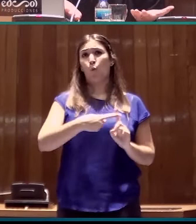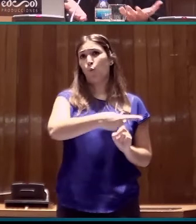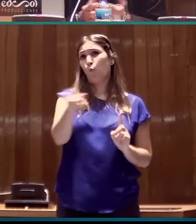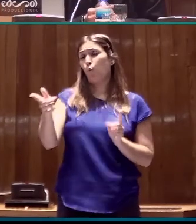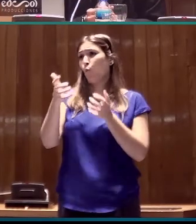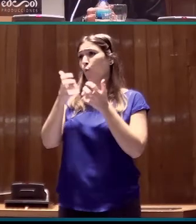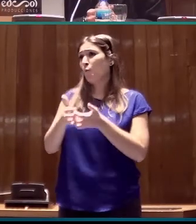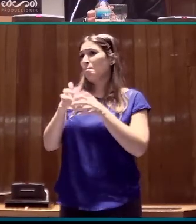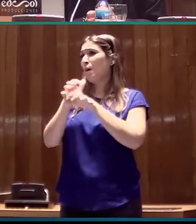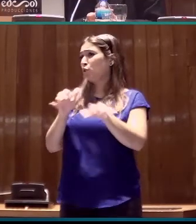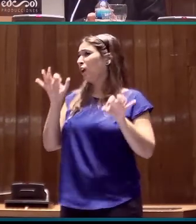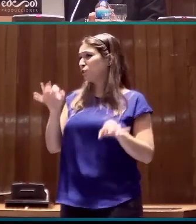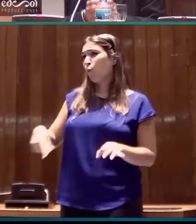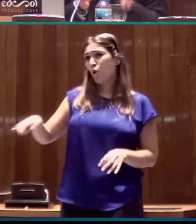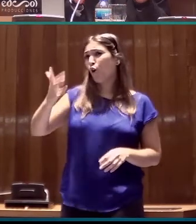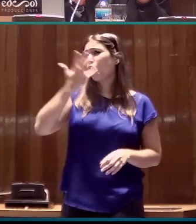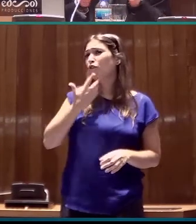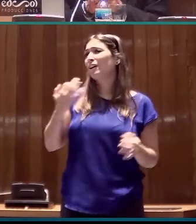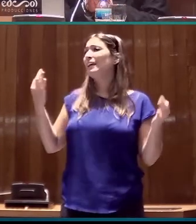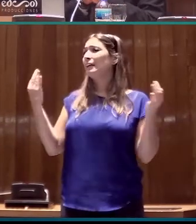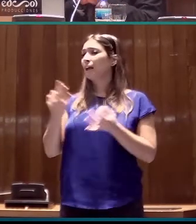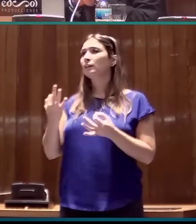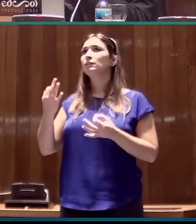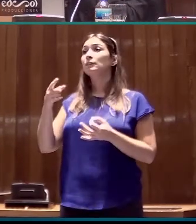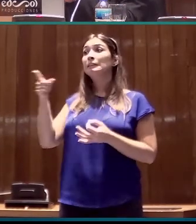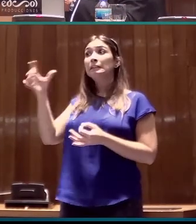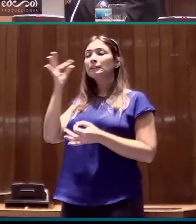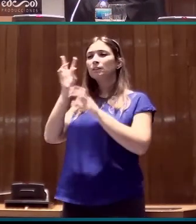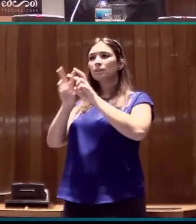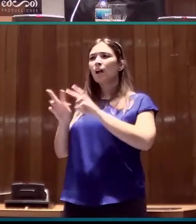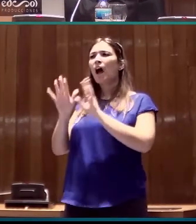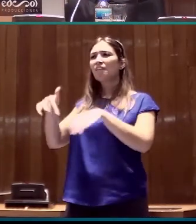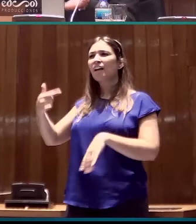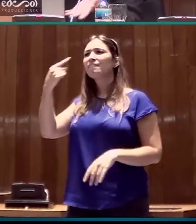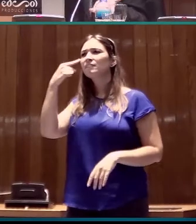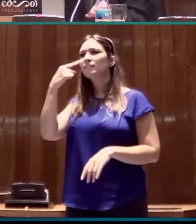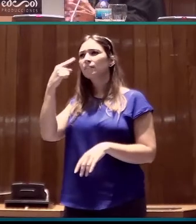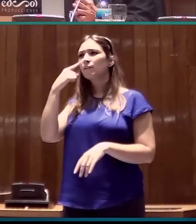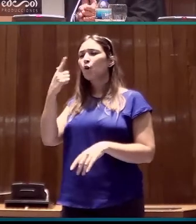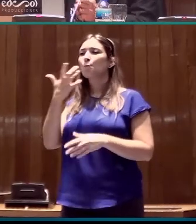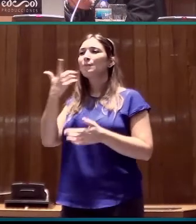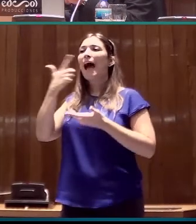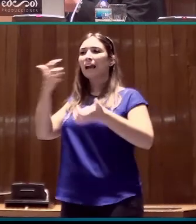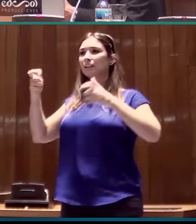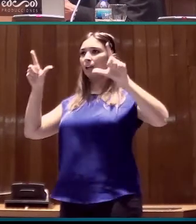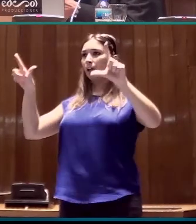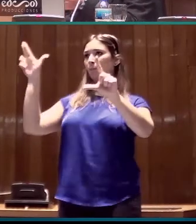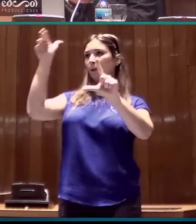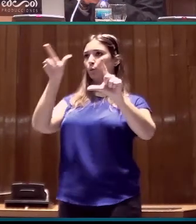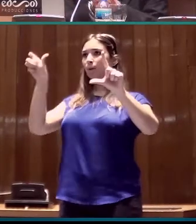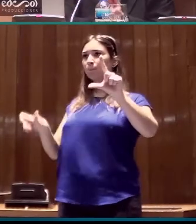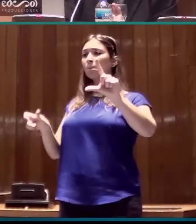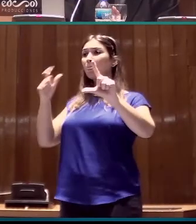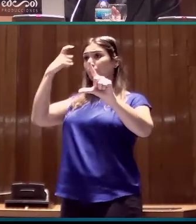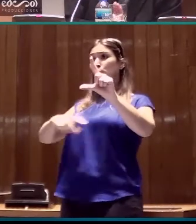La mayoría de aquí conocerá. Ha visto cómo observan una obra de arte, en este caso una persona sorda,